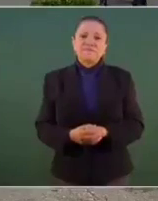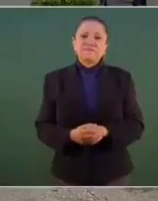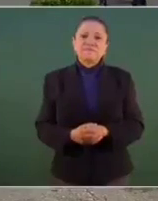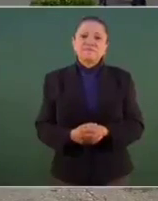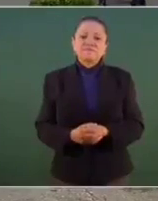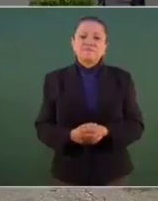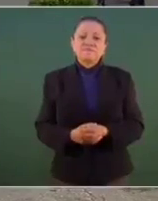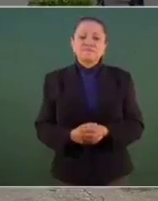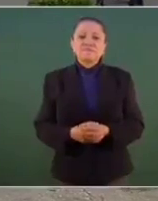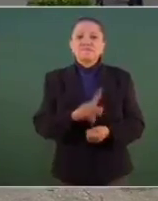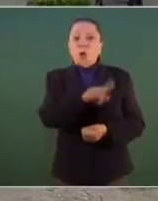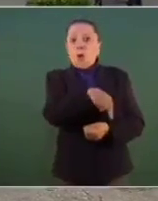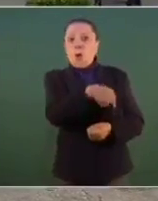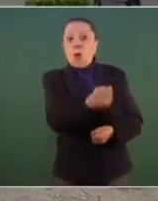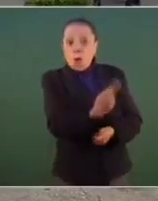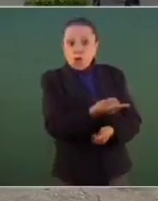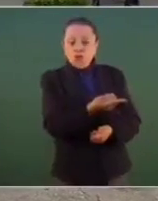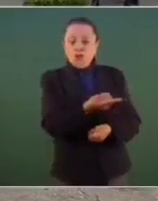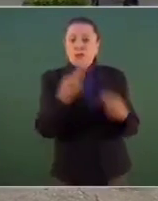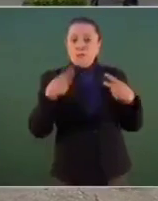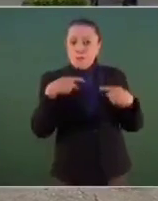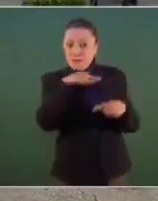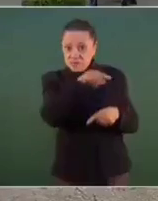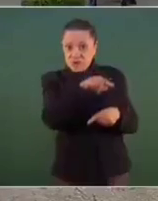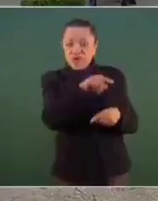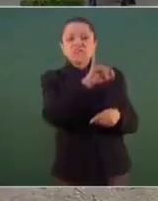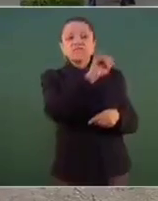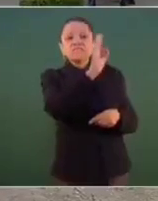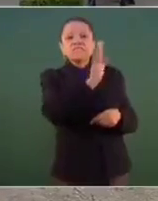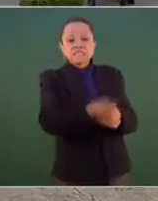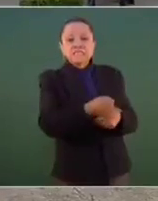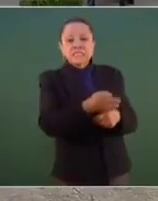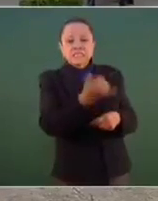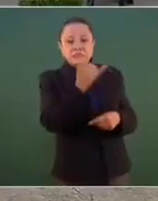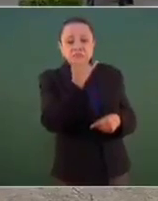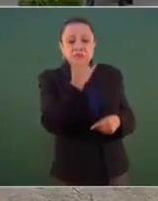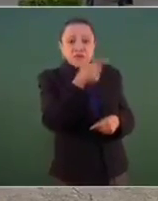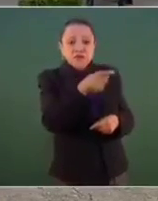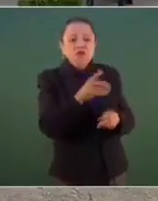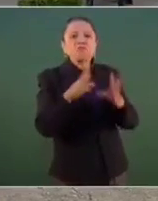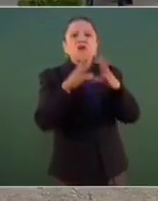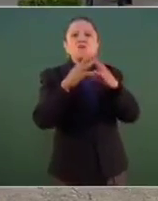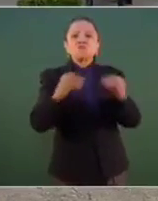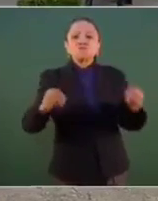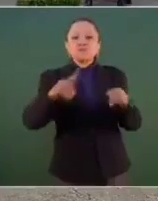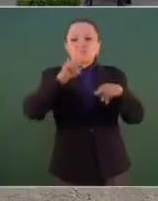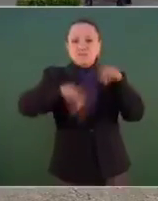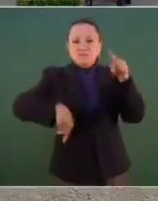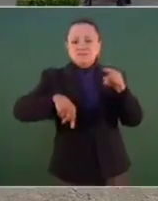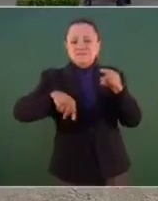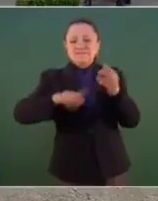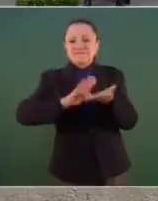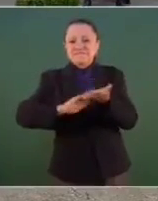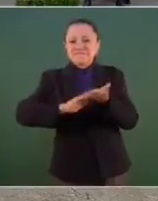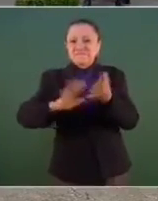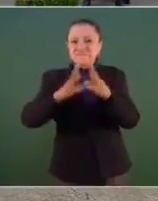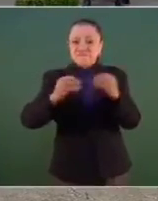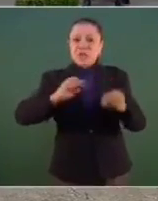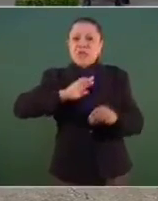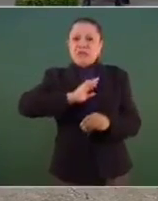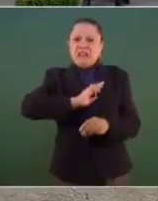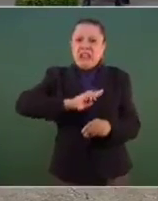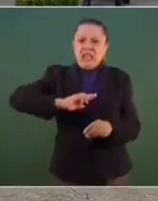Quien perdona se deshace del rencor, de la sed de